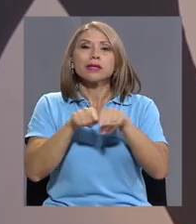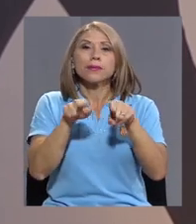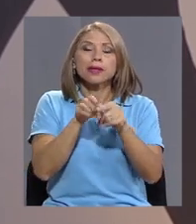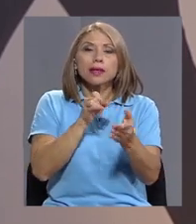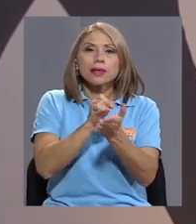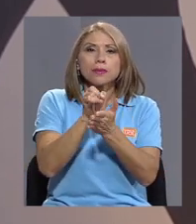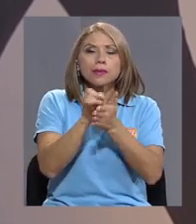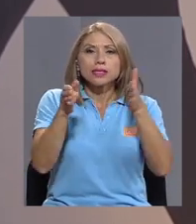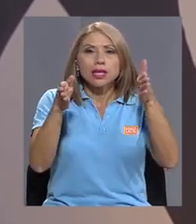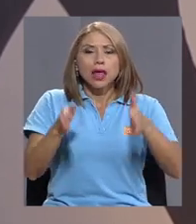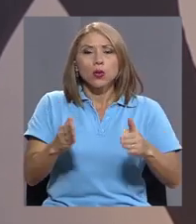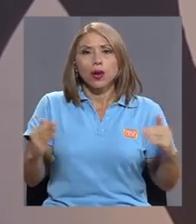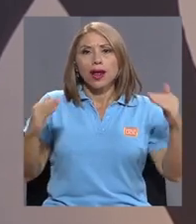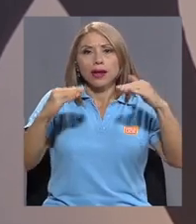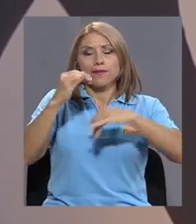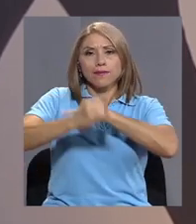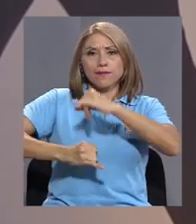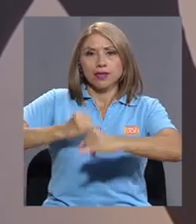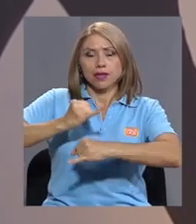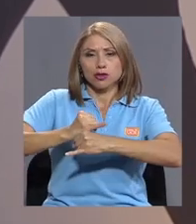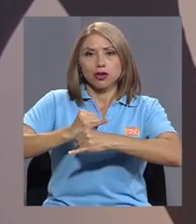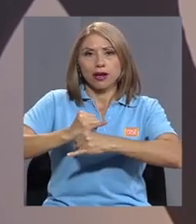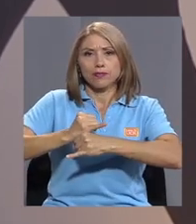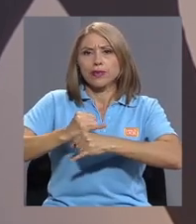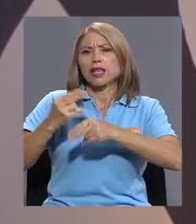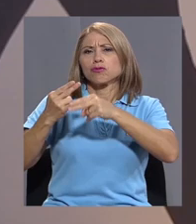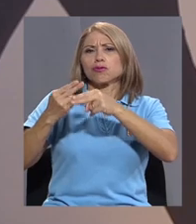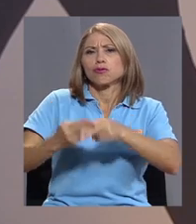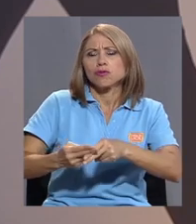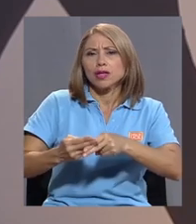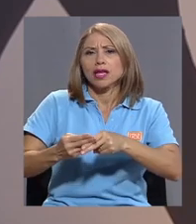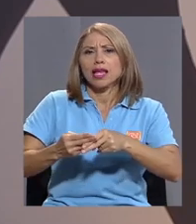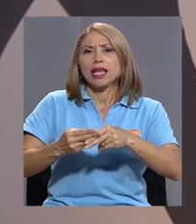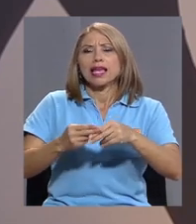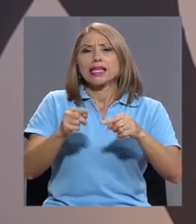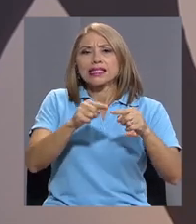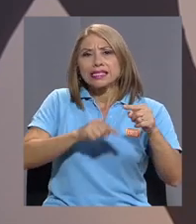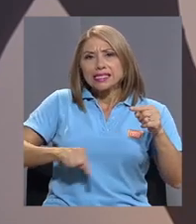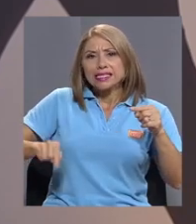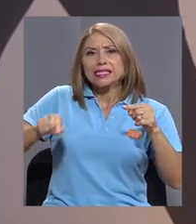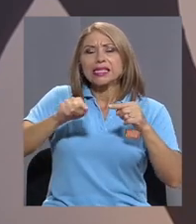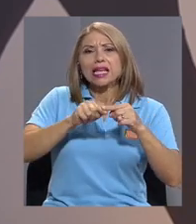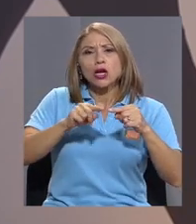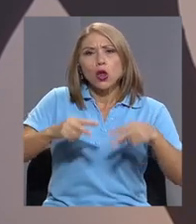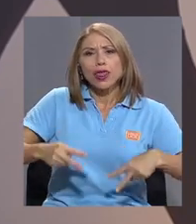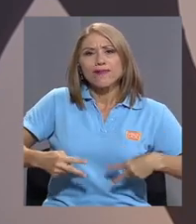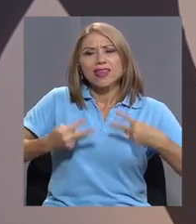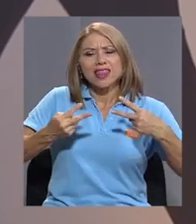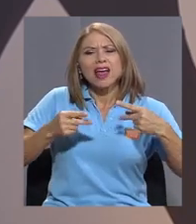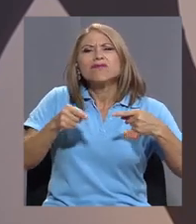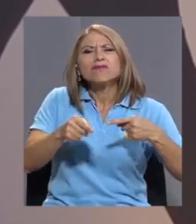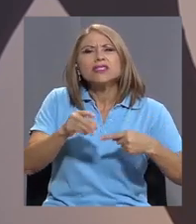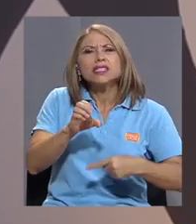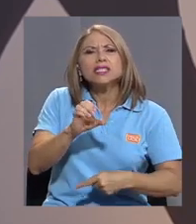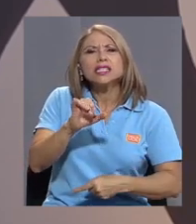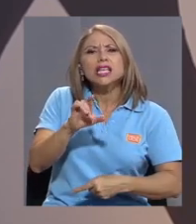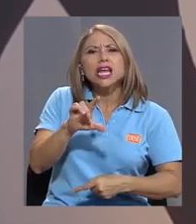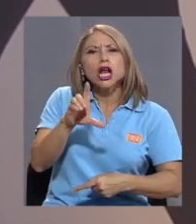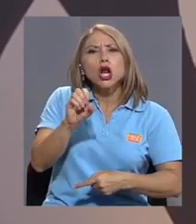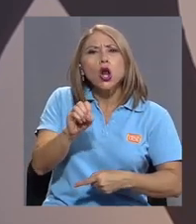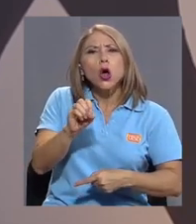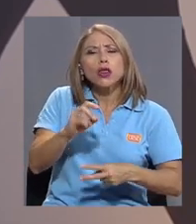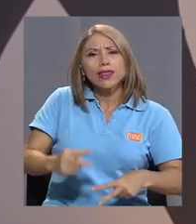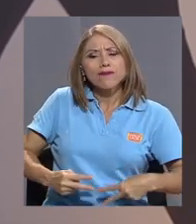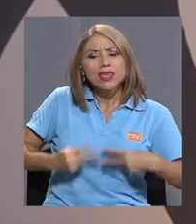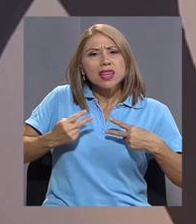investigador a nivel internacional, de lo que se conoce como ciclo de vida. ¿Qué es el ciclo de vida en